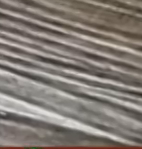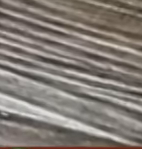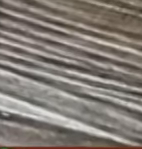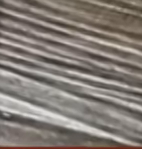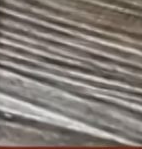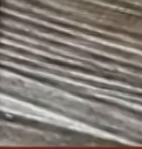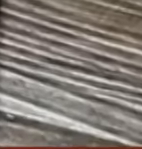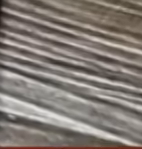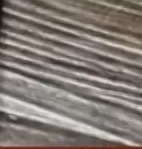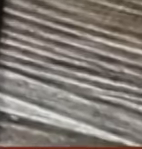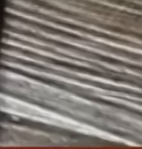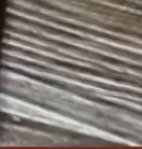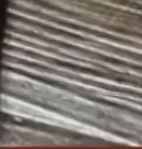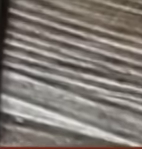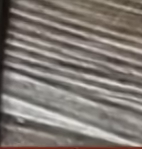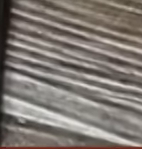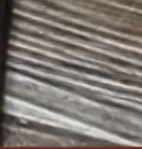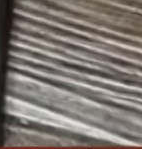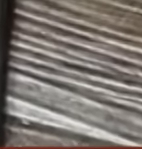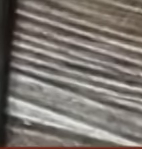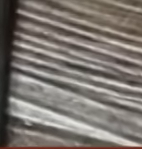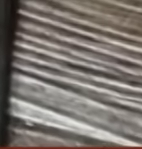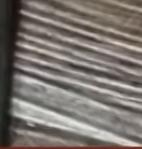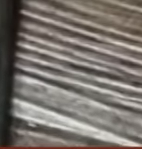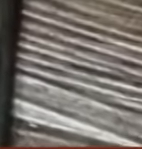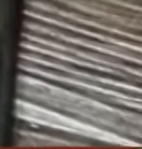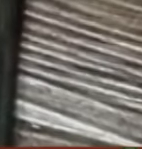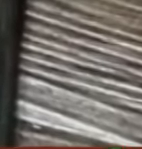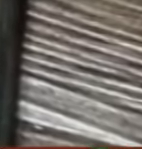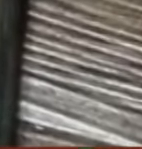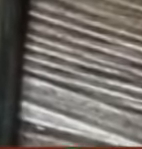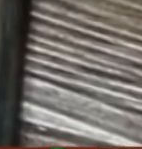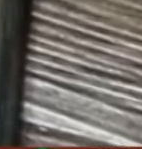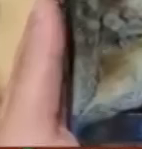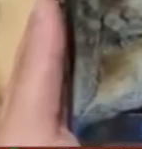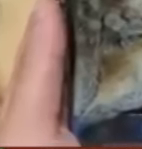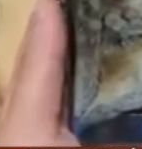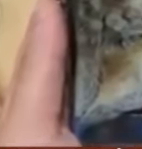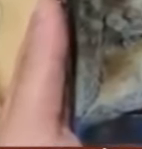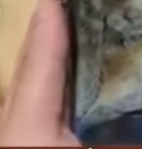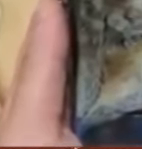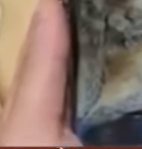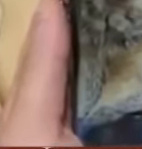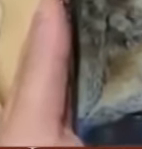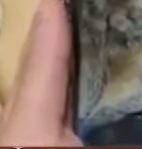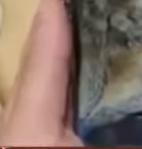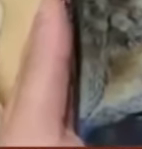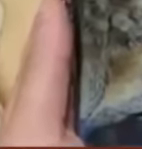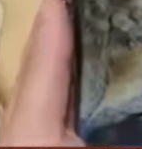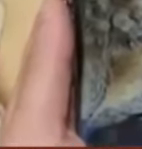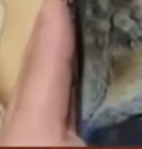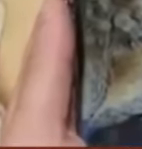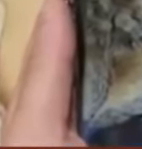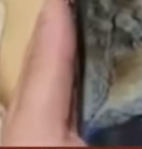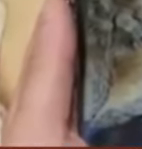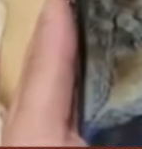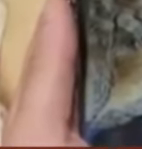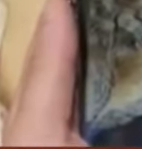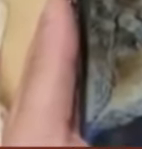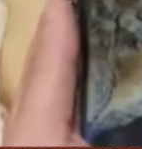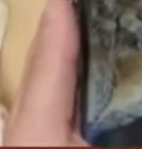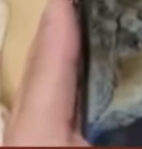Para no exponer a los futuros compradores la comercialización de este phablet O sea, de este teléfono tableta Se